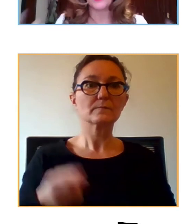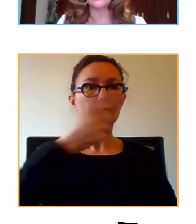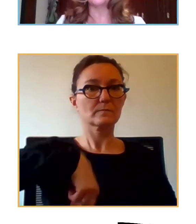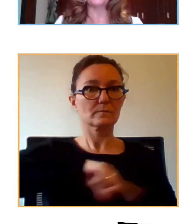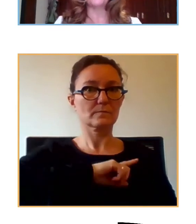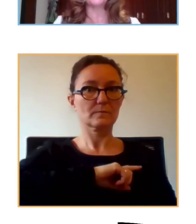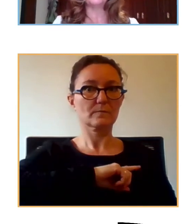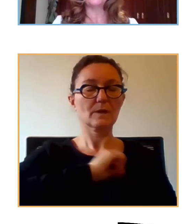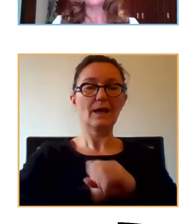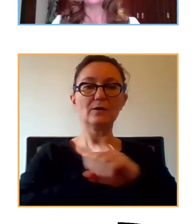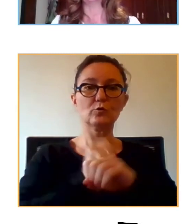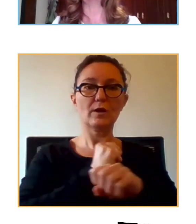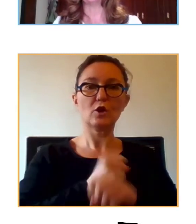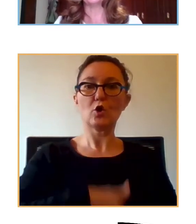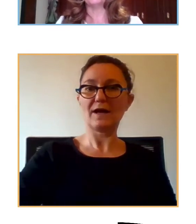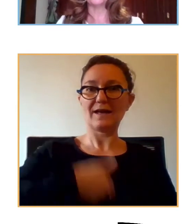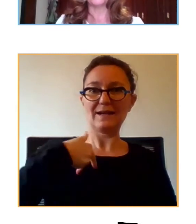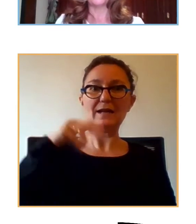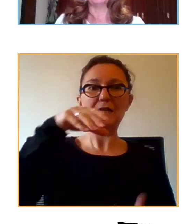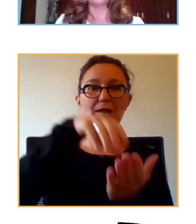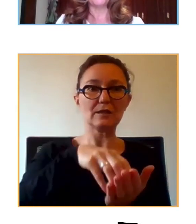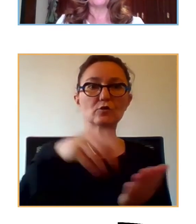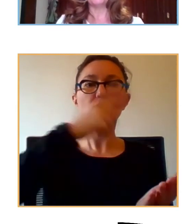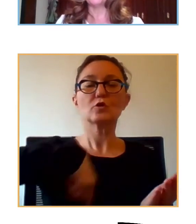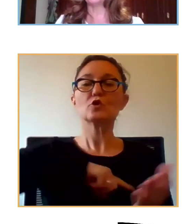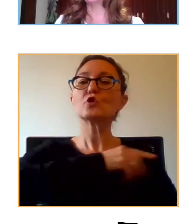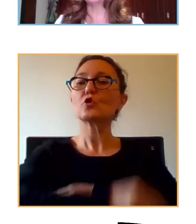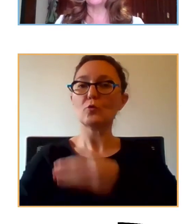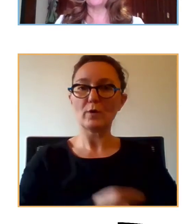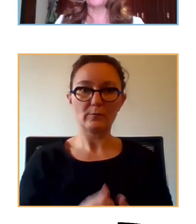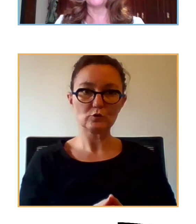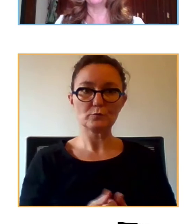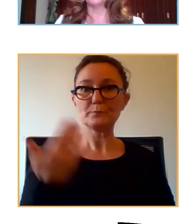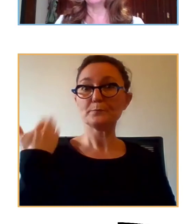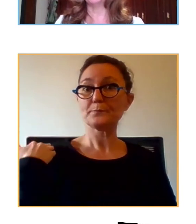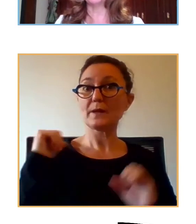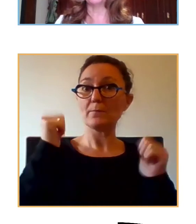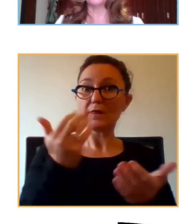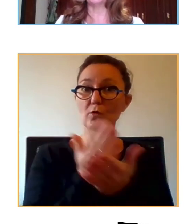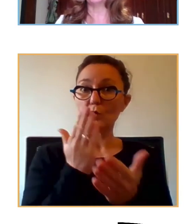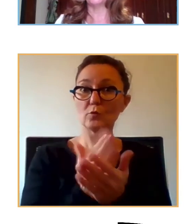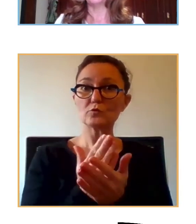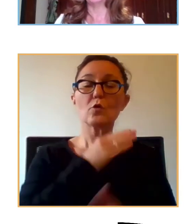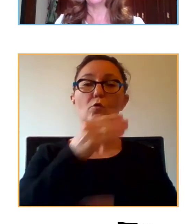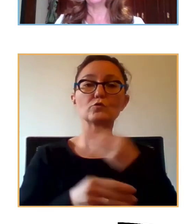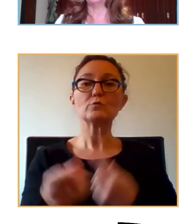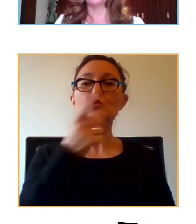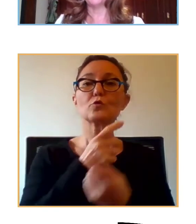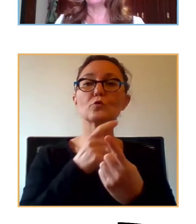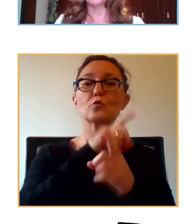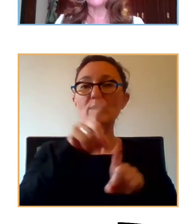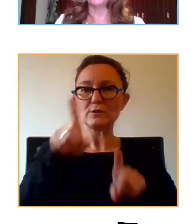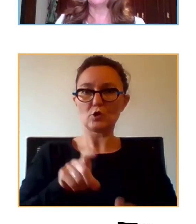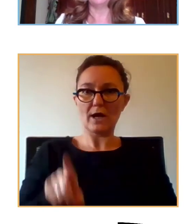global de todo el centro, ¿cómo hacemos? Pues bueno, cuando empezó el curso, utilizamos cuestionarios para